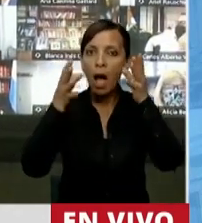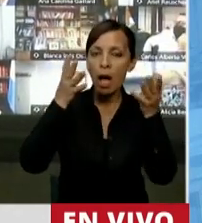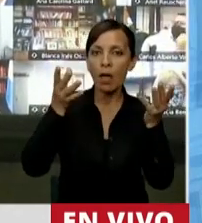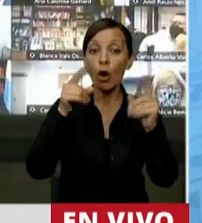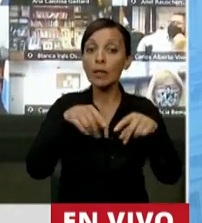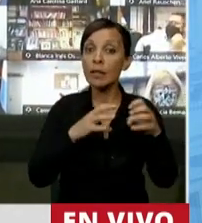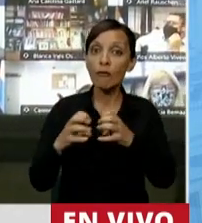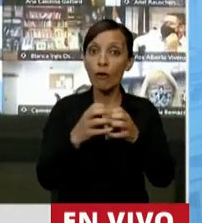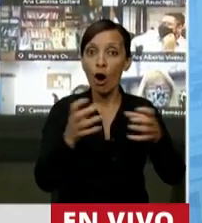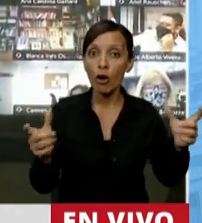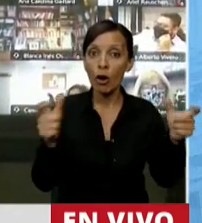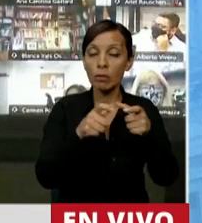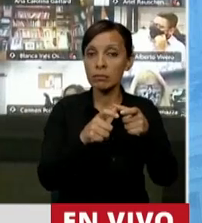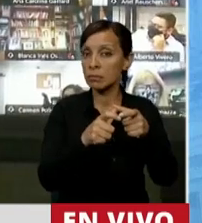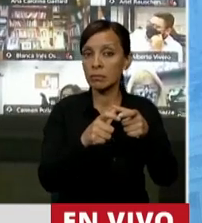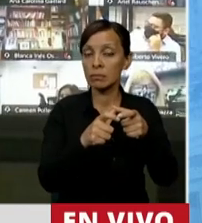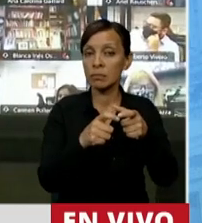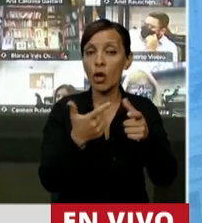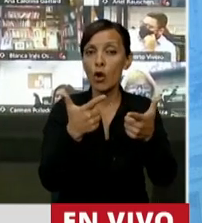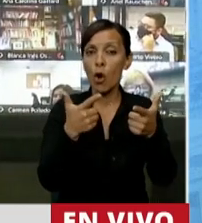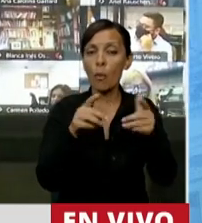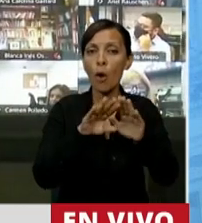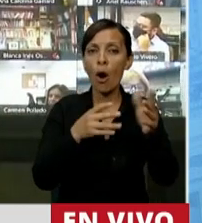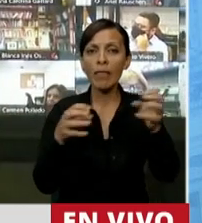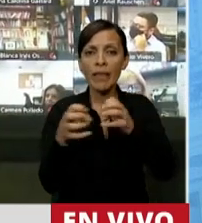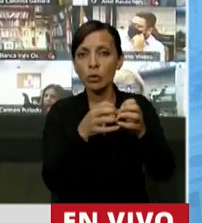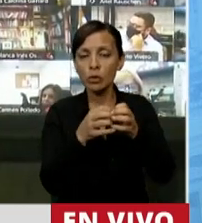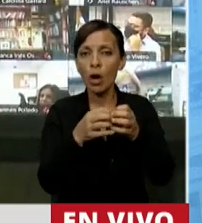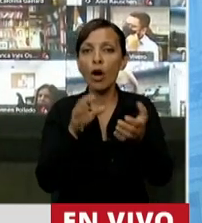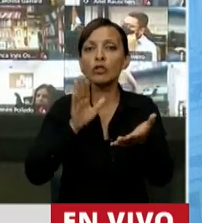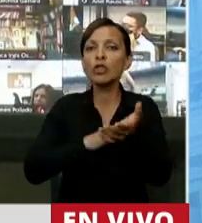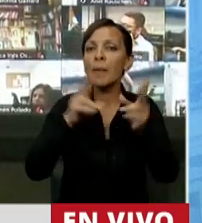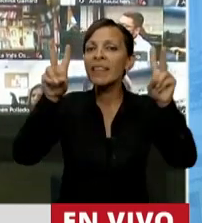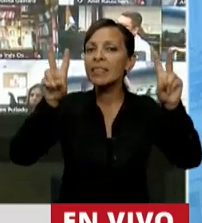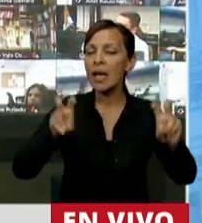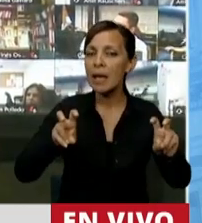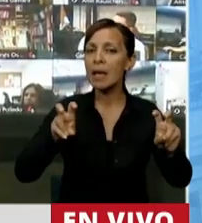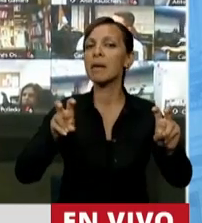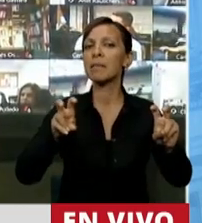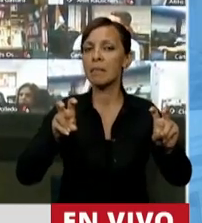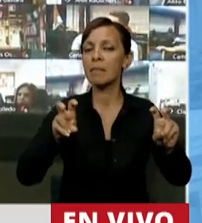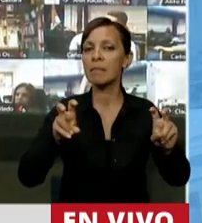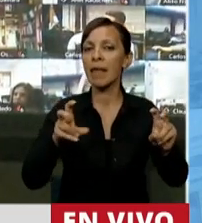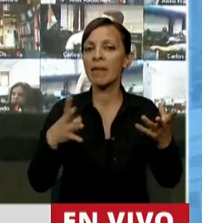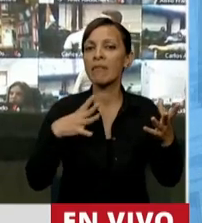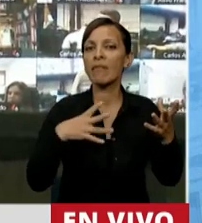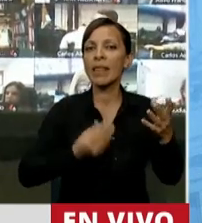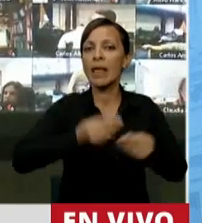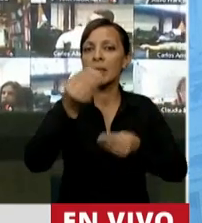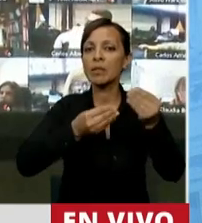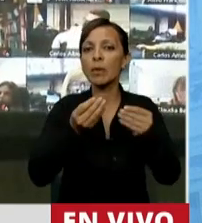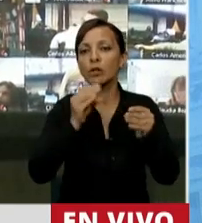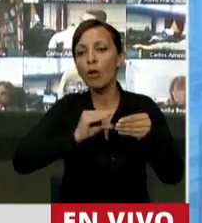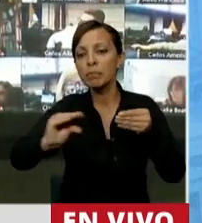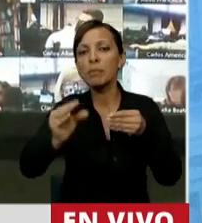en ese foro no hubo ni una sola mesa de discusión cuando se tenía que tomar la falta de presupuesto para la